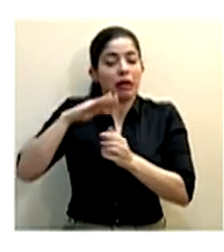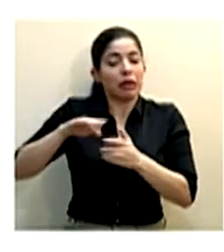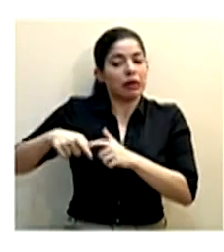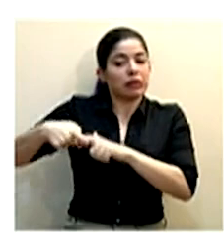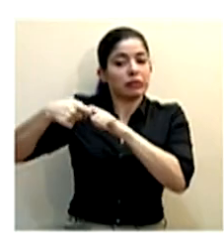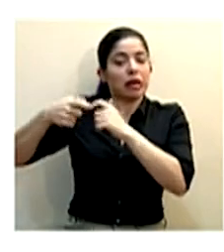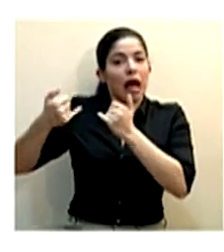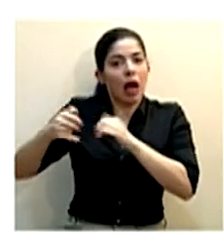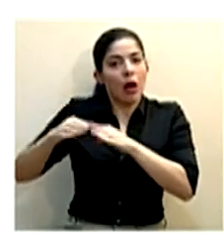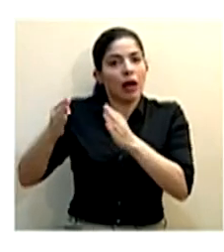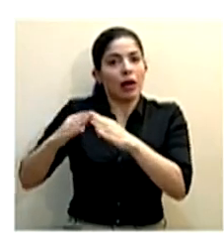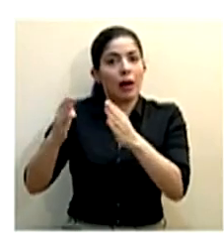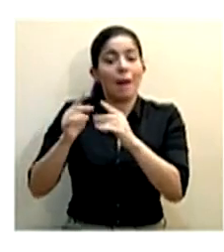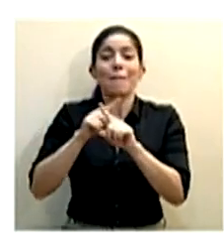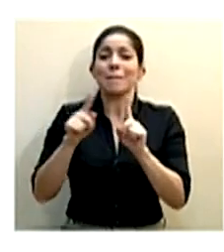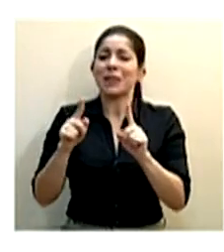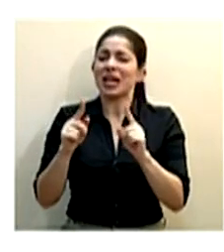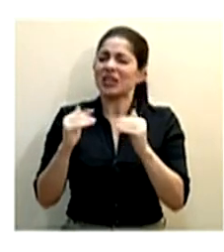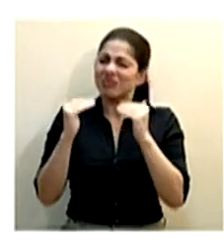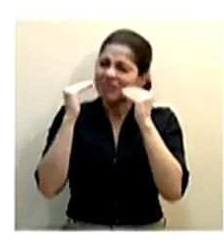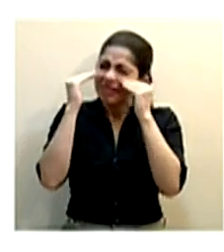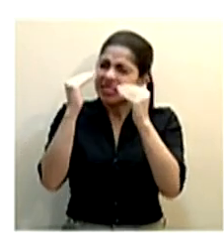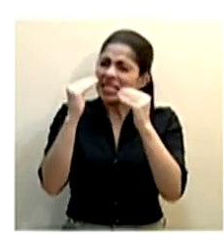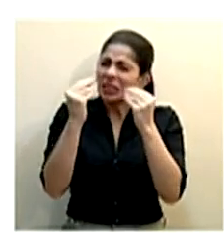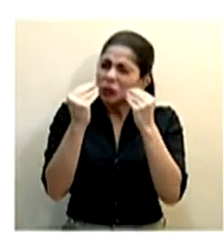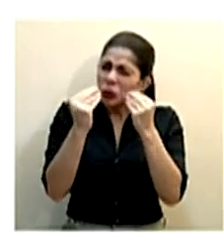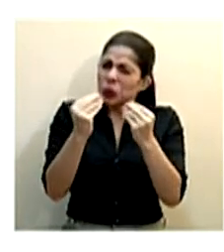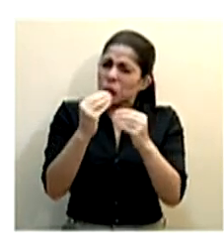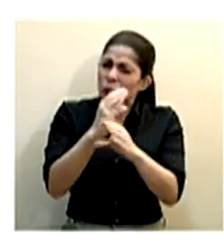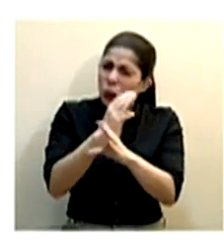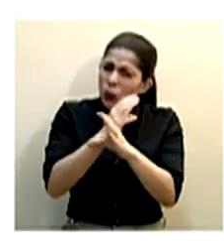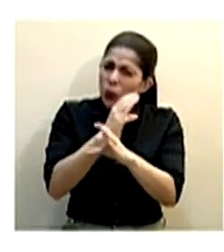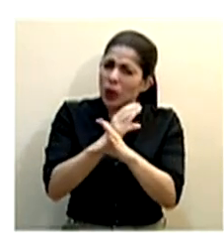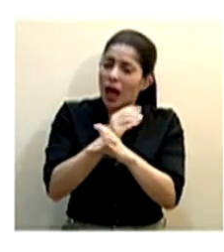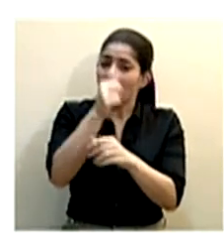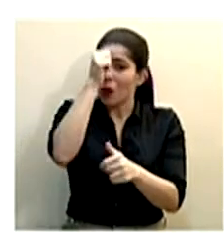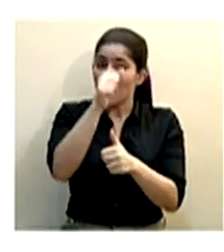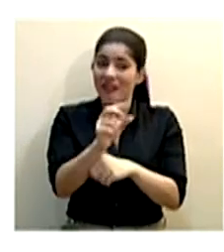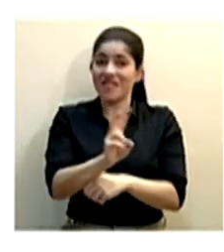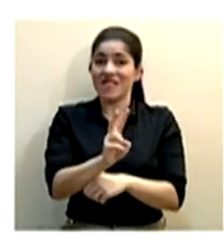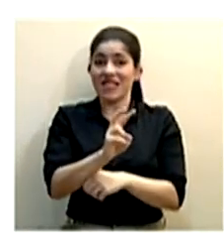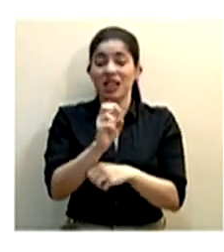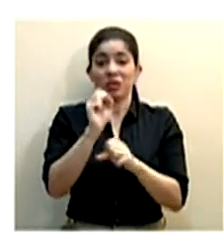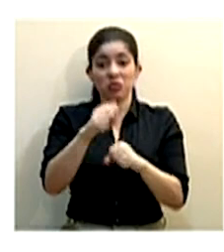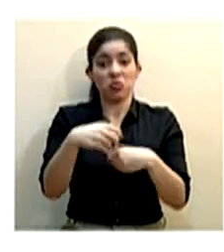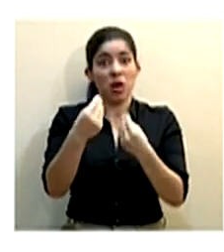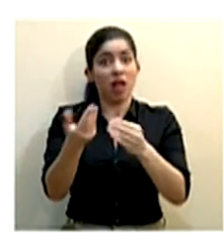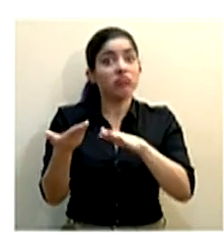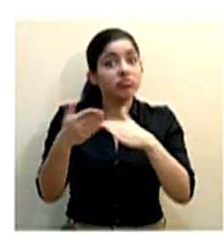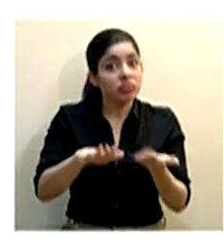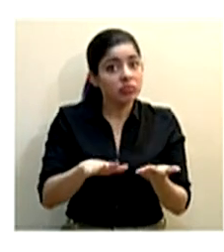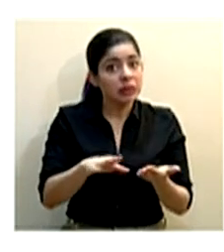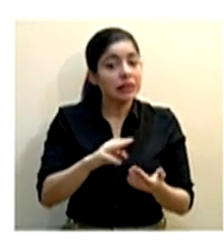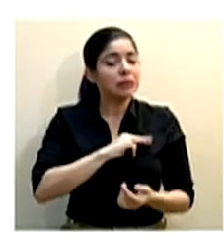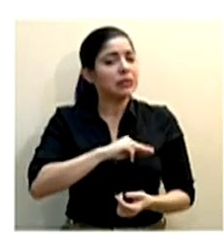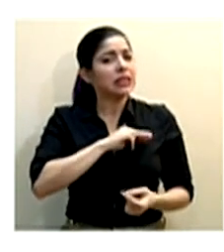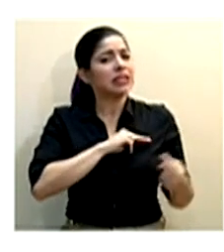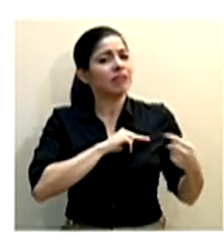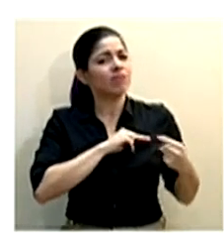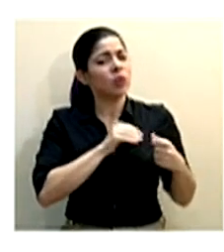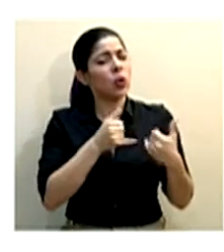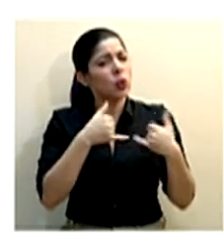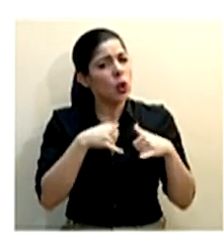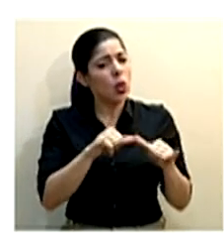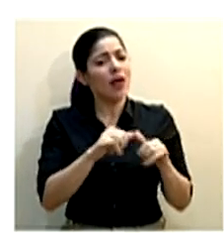pero con el más alto nivel de cuidado. Recordemos que este virus puede ser letal y que la misión sigue siendo evitar